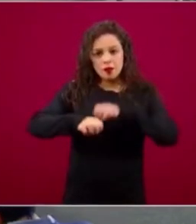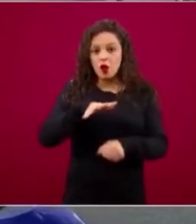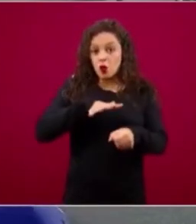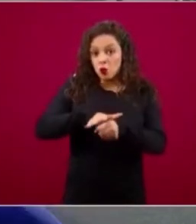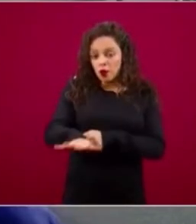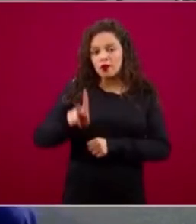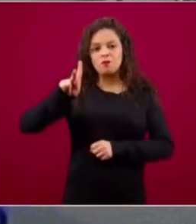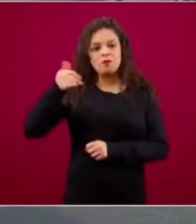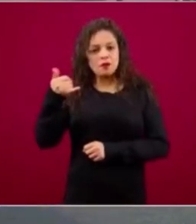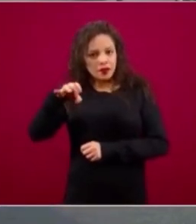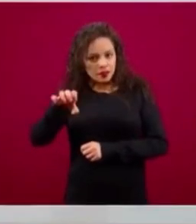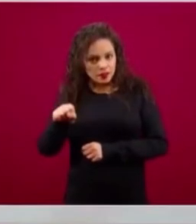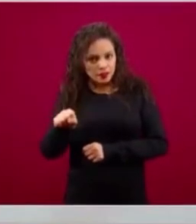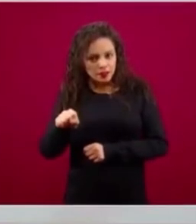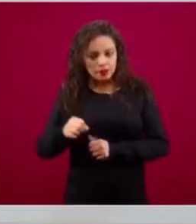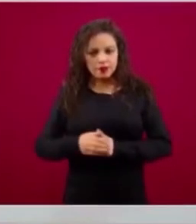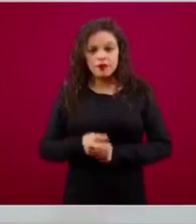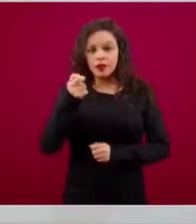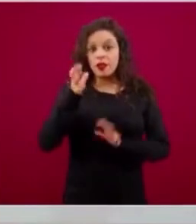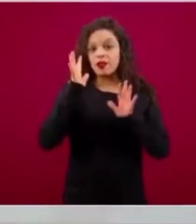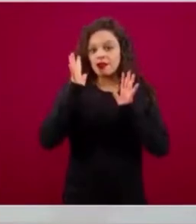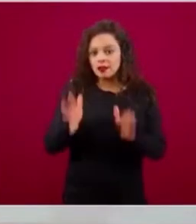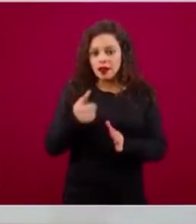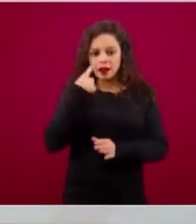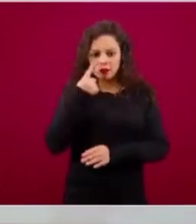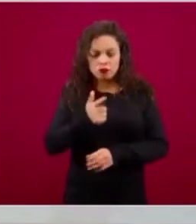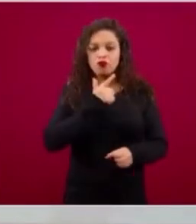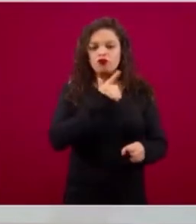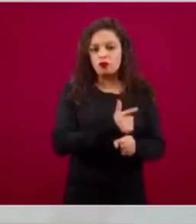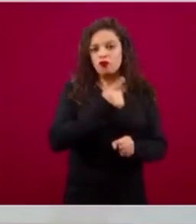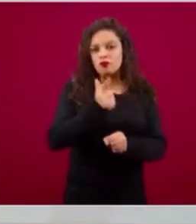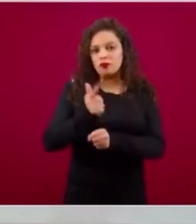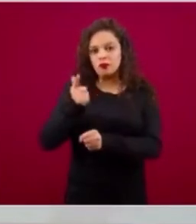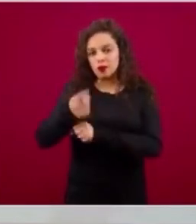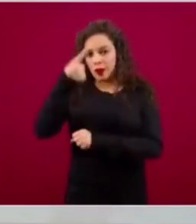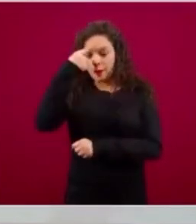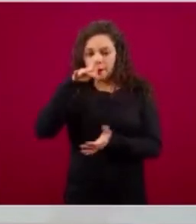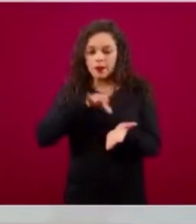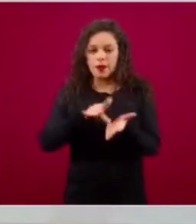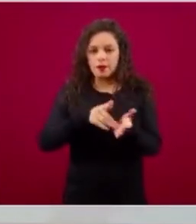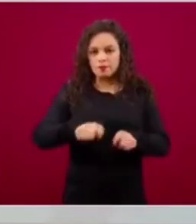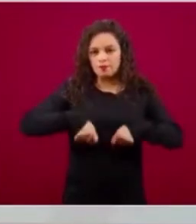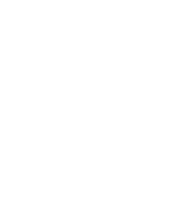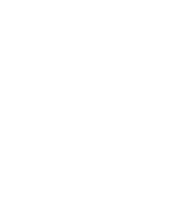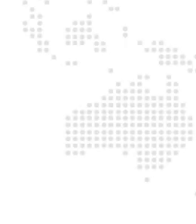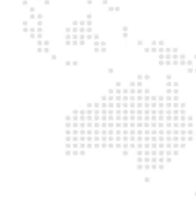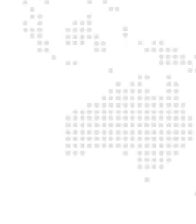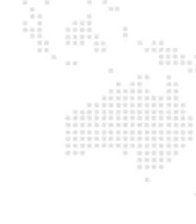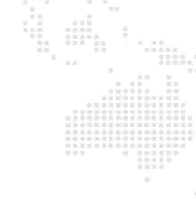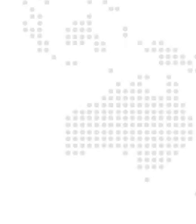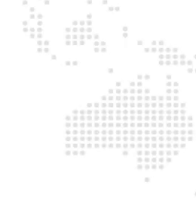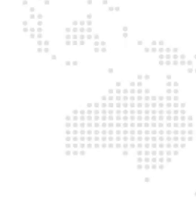empresas que hemos identificado y que vamos a apoyar con este crédito de 25 mil pesos.